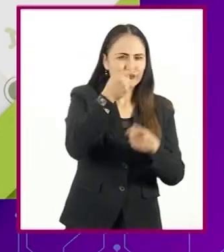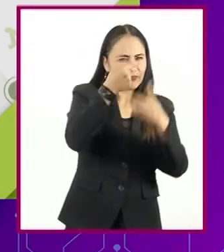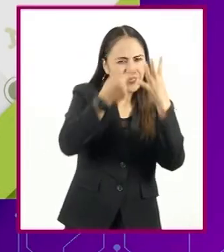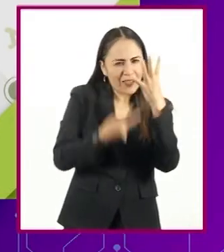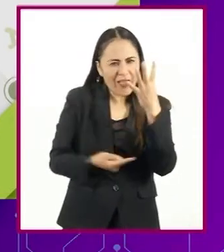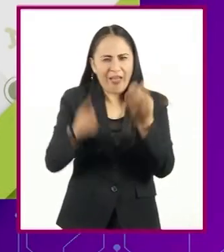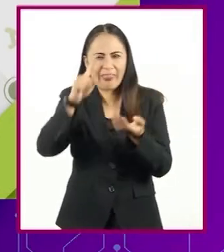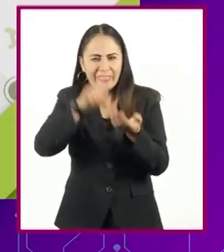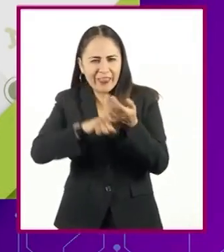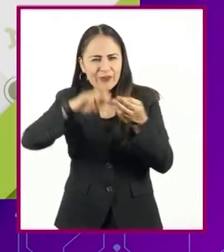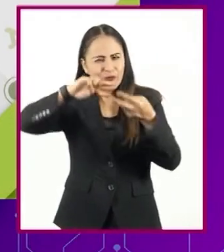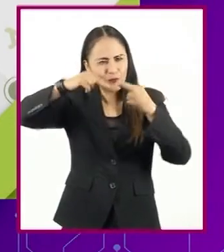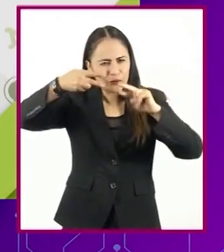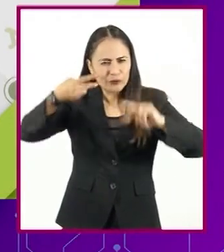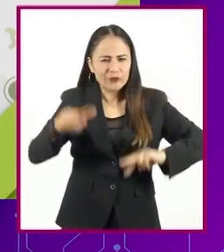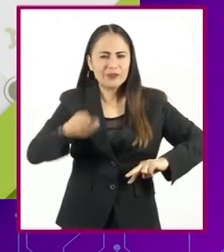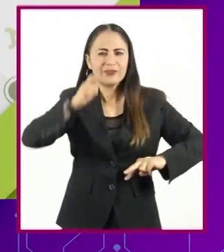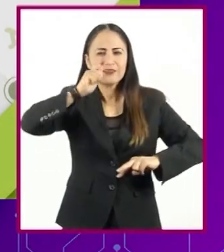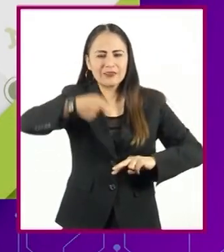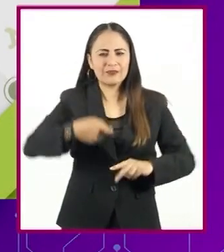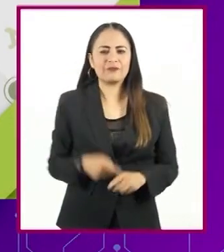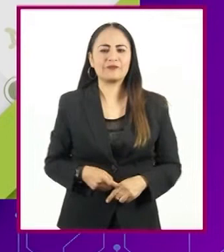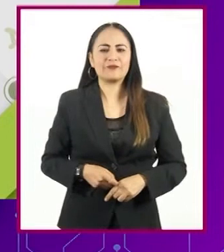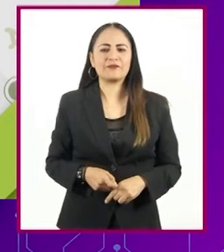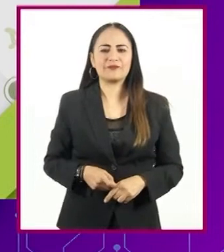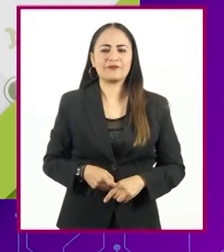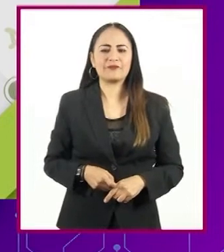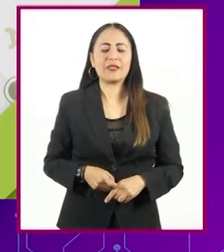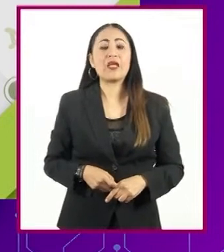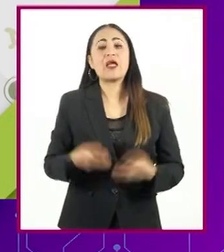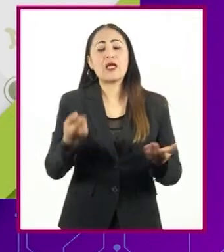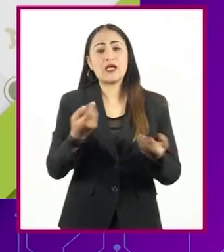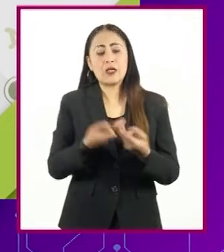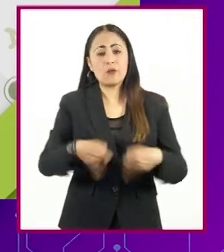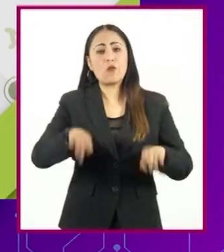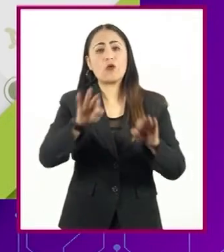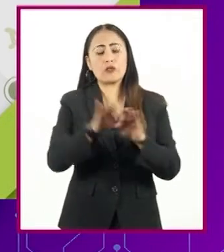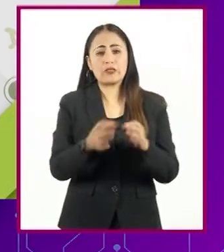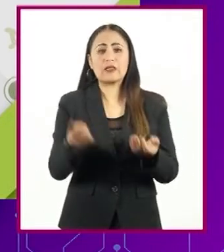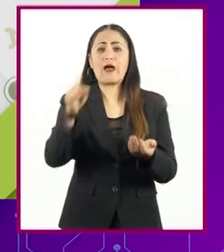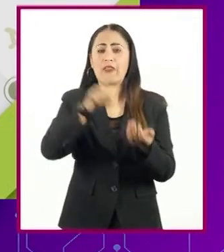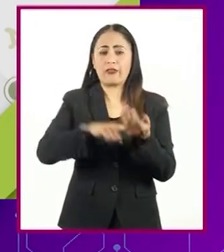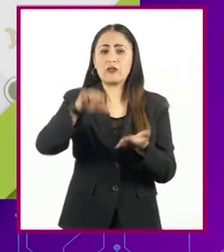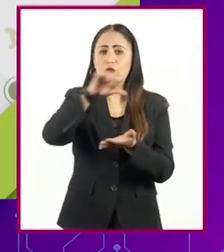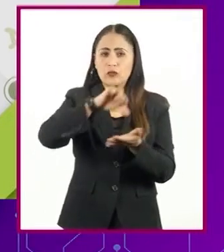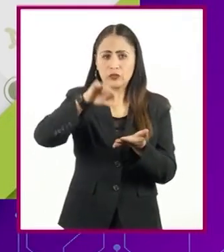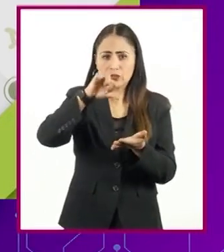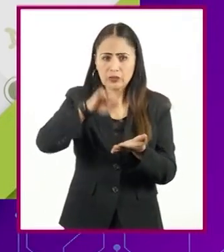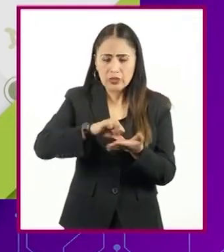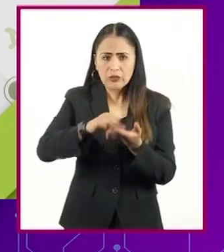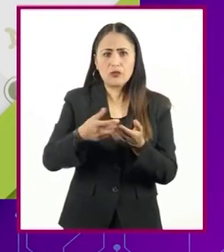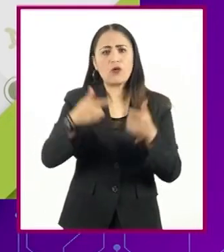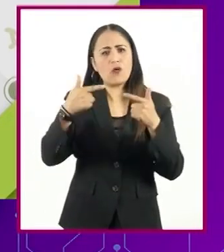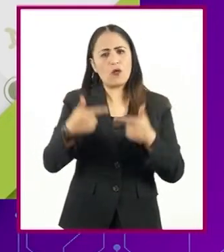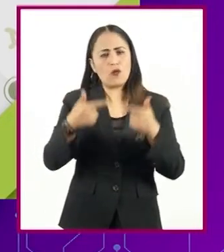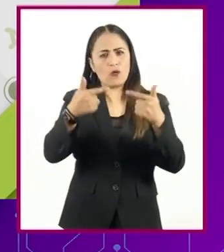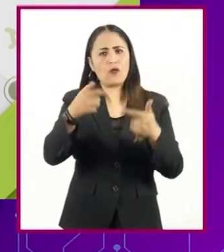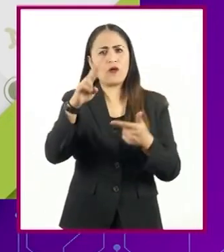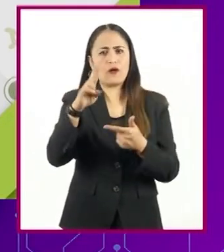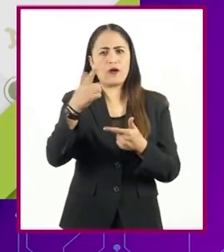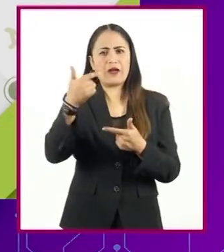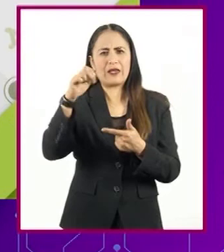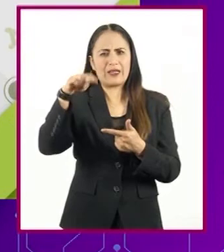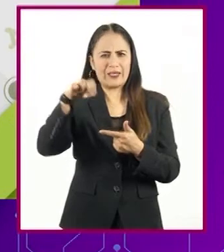biológica con el propósito de reconocer la importancia del núcleo, cromosomas y genes en la herencia biológica.